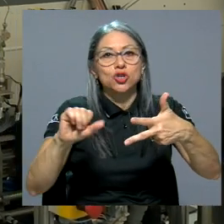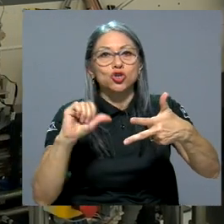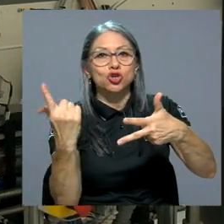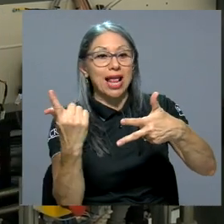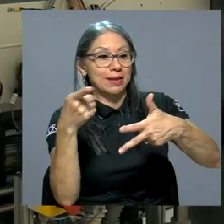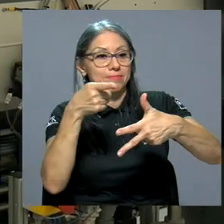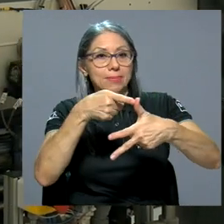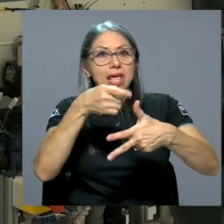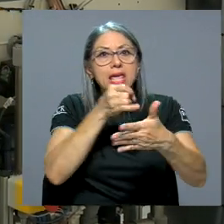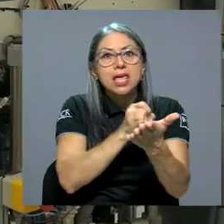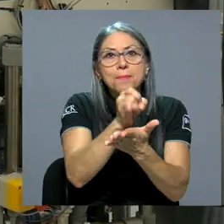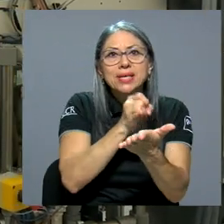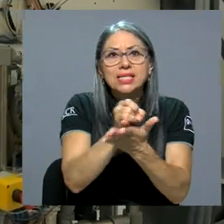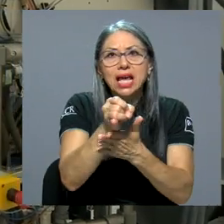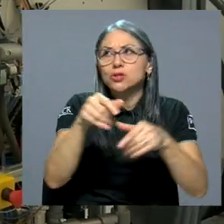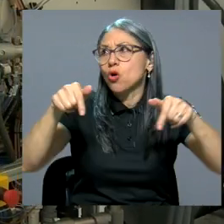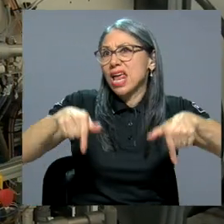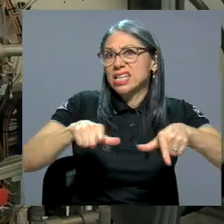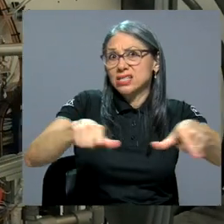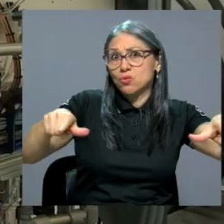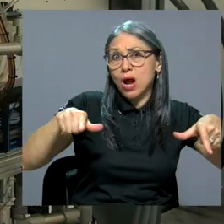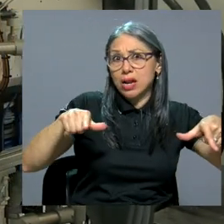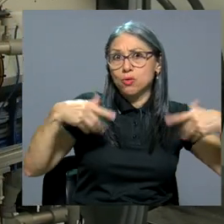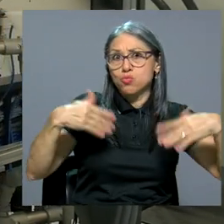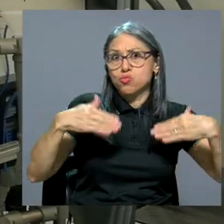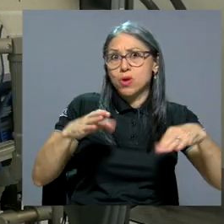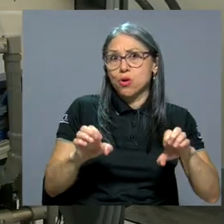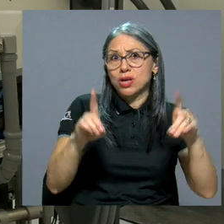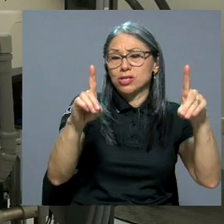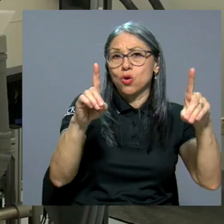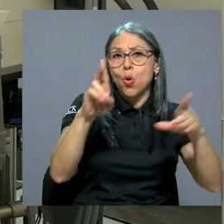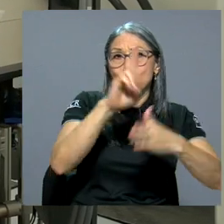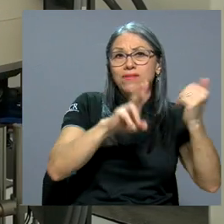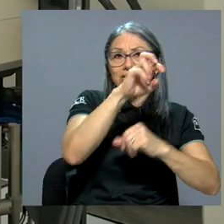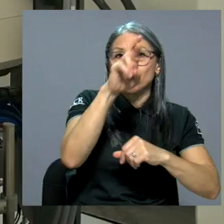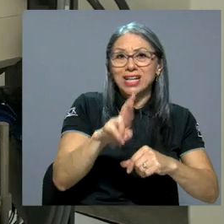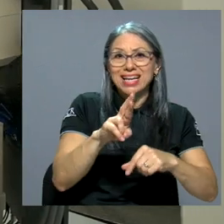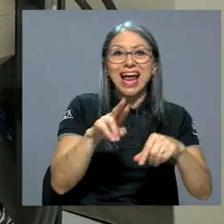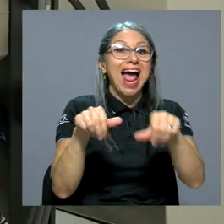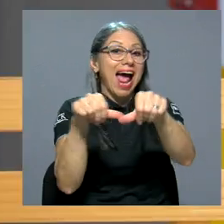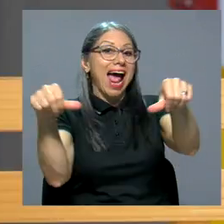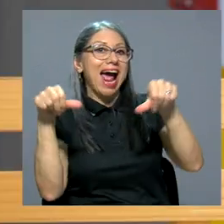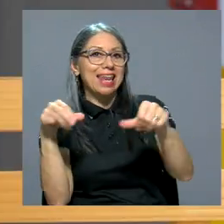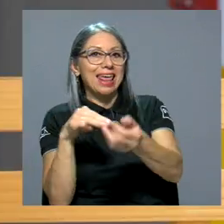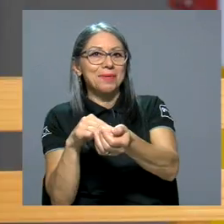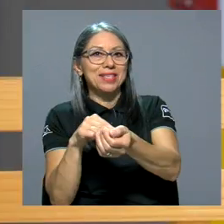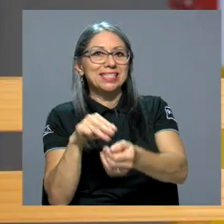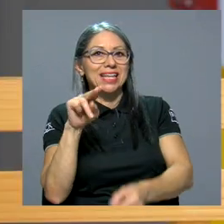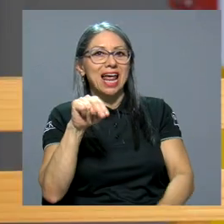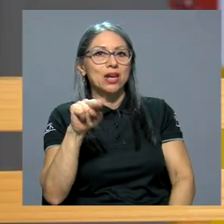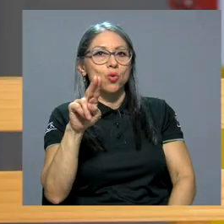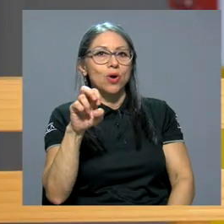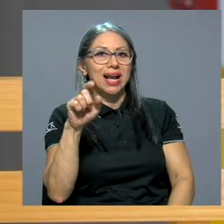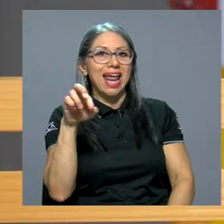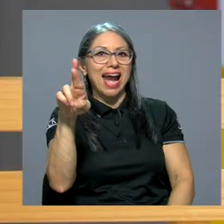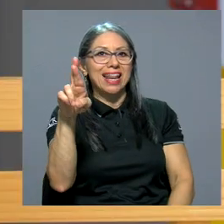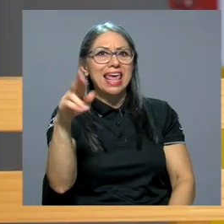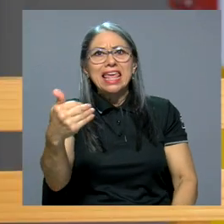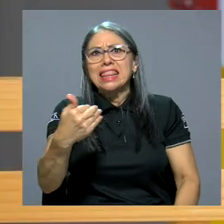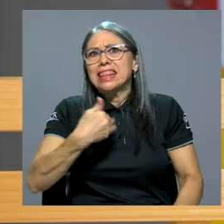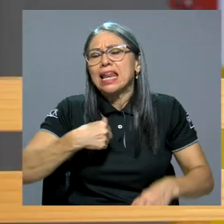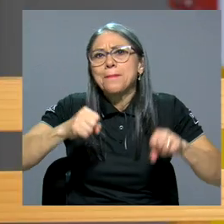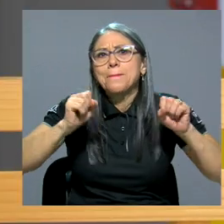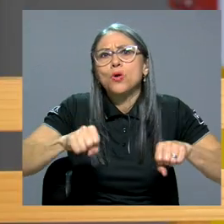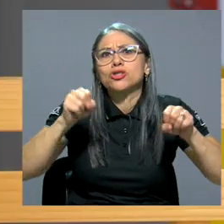Investigación sin duda en un lugar académico como la Universidad de Costa Rica y con áreas como la medicina nuclear tienen posibilidades